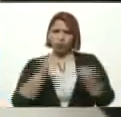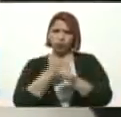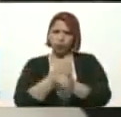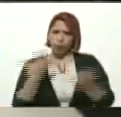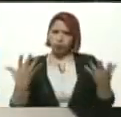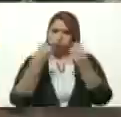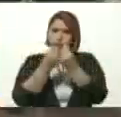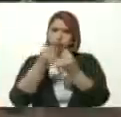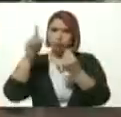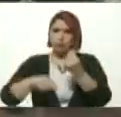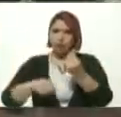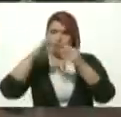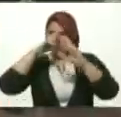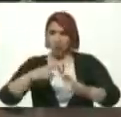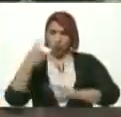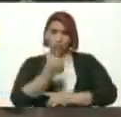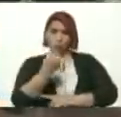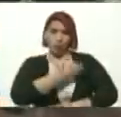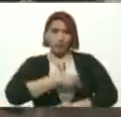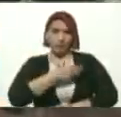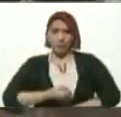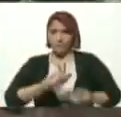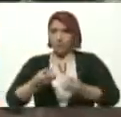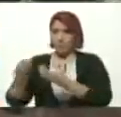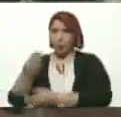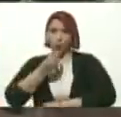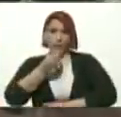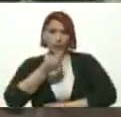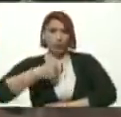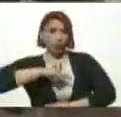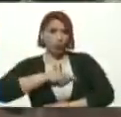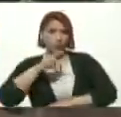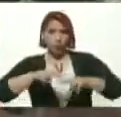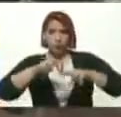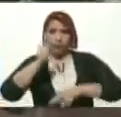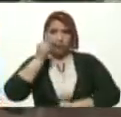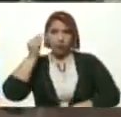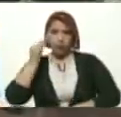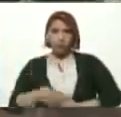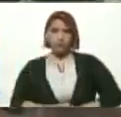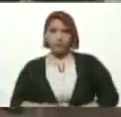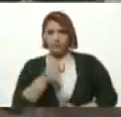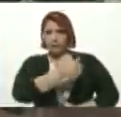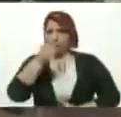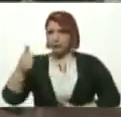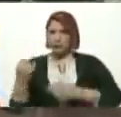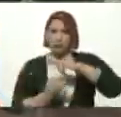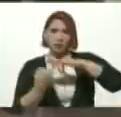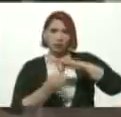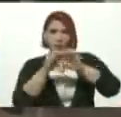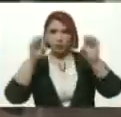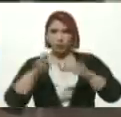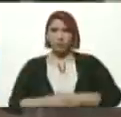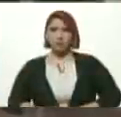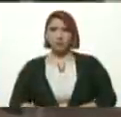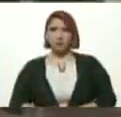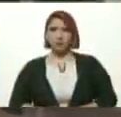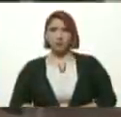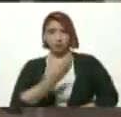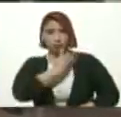Para cumplir una sola misión Como es llevarle los alimentos A nuestros niños y niñas En cada una de las instituciones educativas